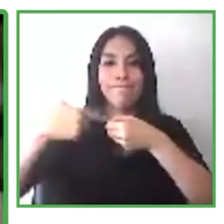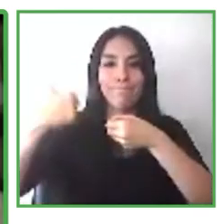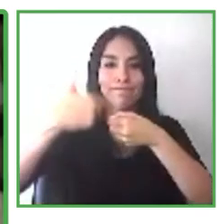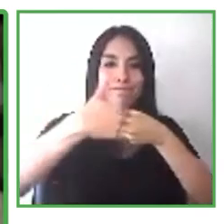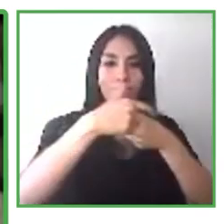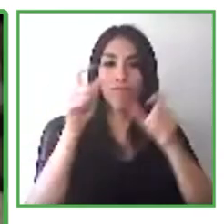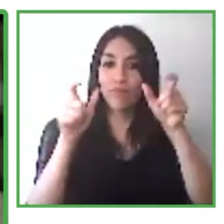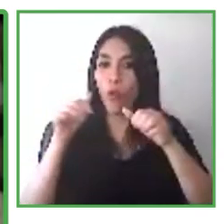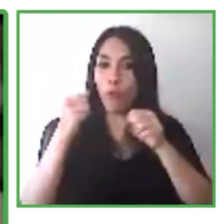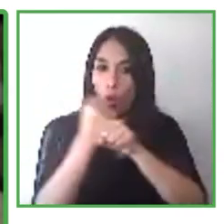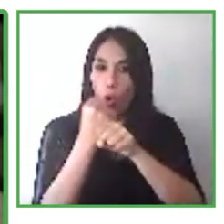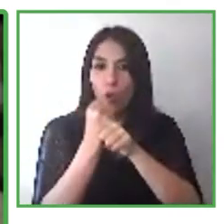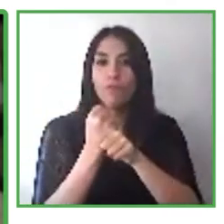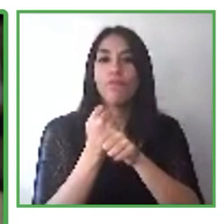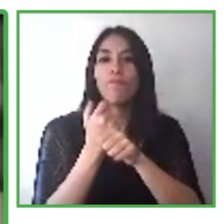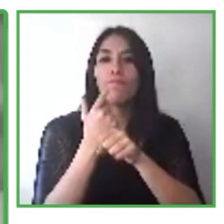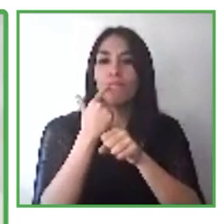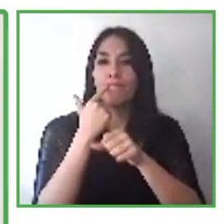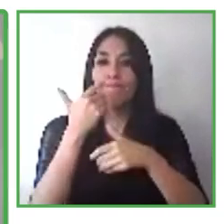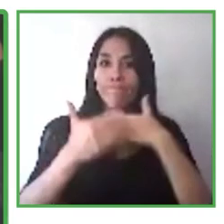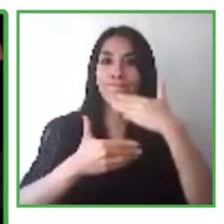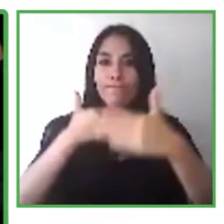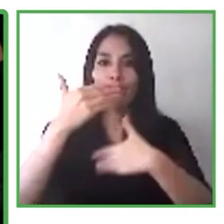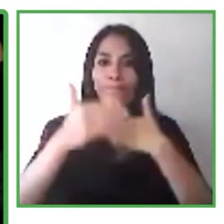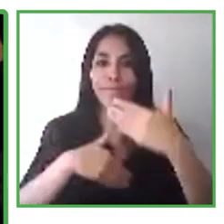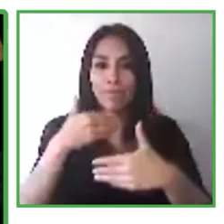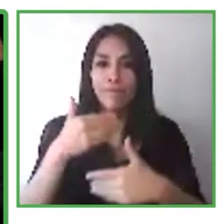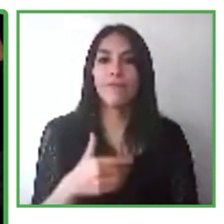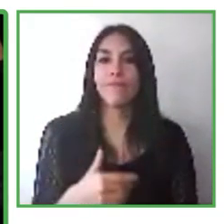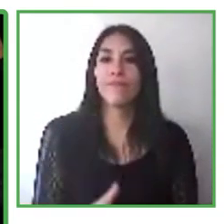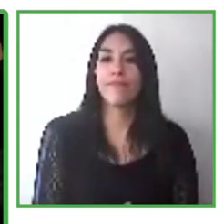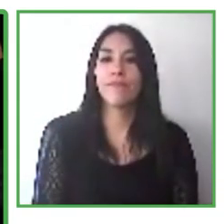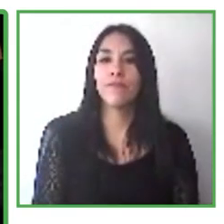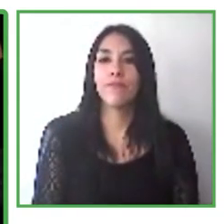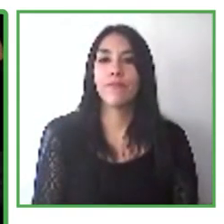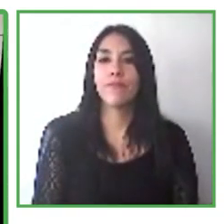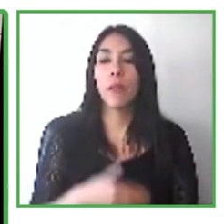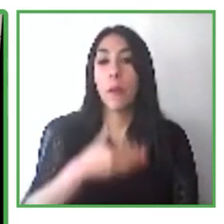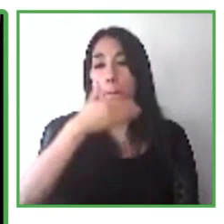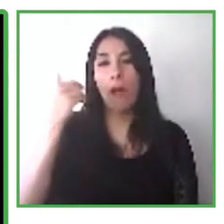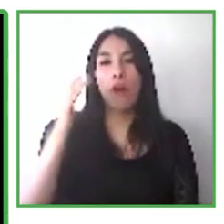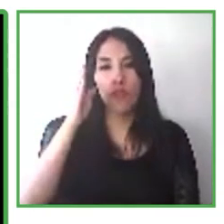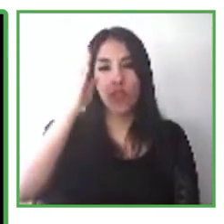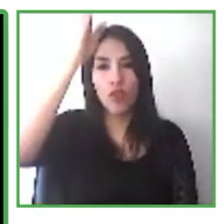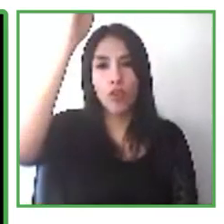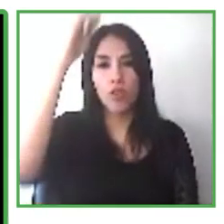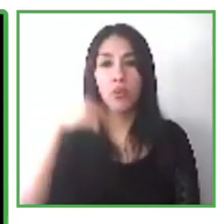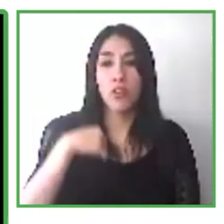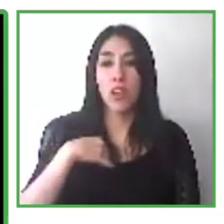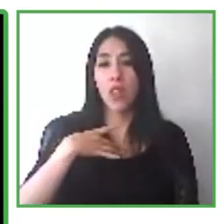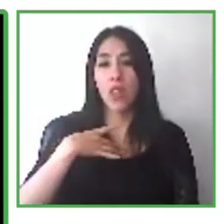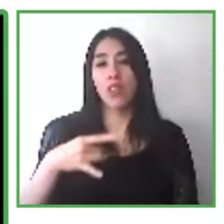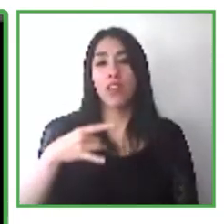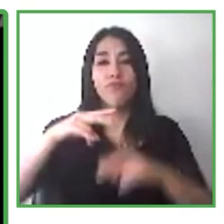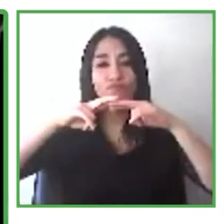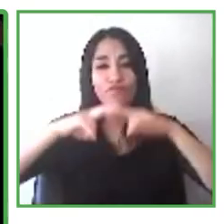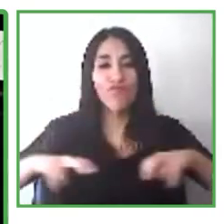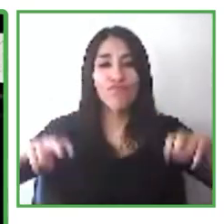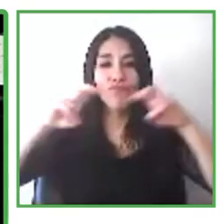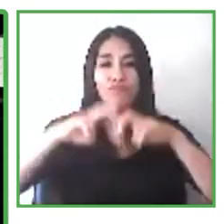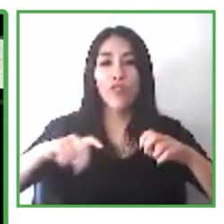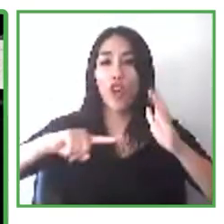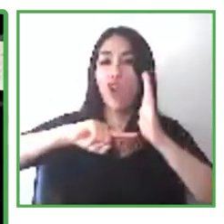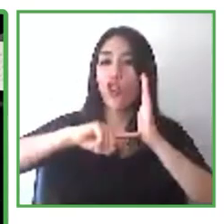algún taller o curso igual. En un futuro me gustaría investigar tecnologías